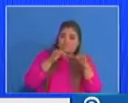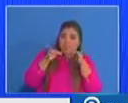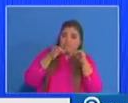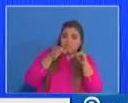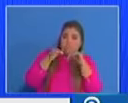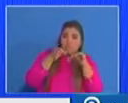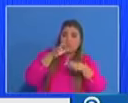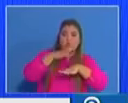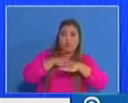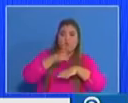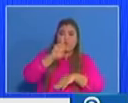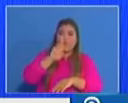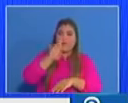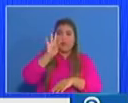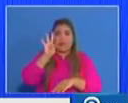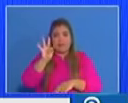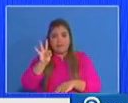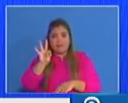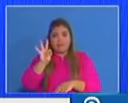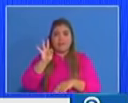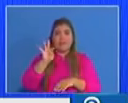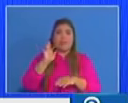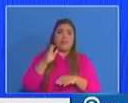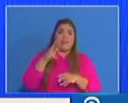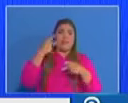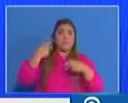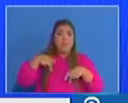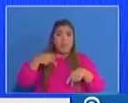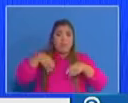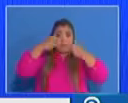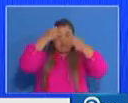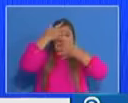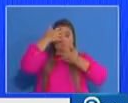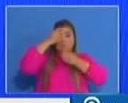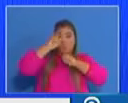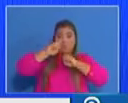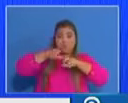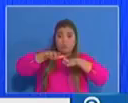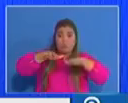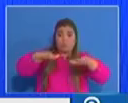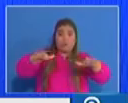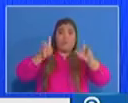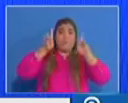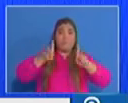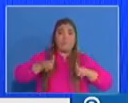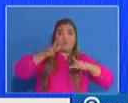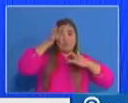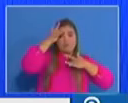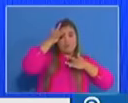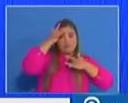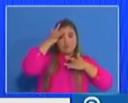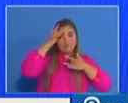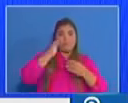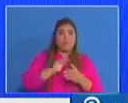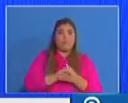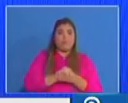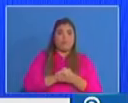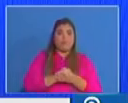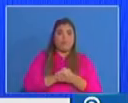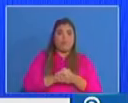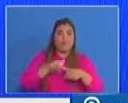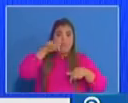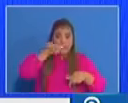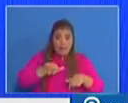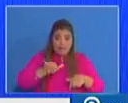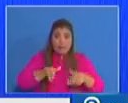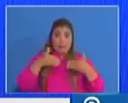el riesgo de propagación del virus de personas infectadas y el comportamiento territorial que se